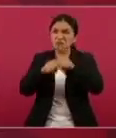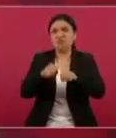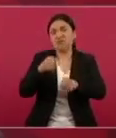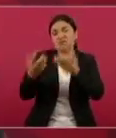a nadie.